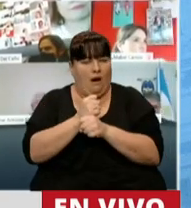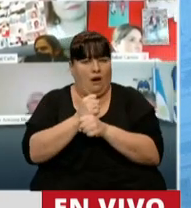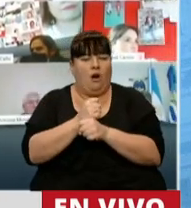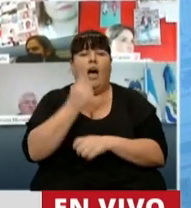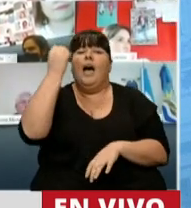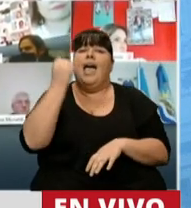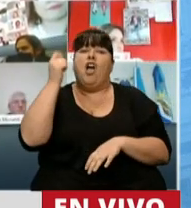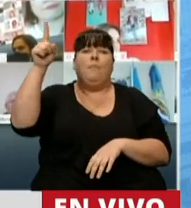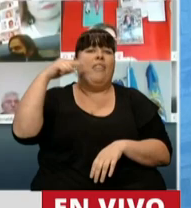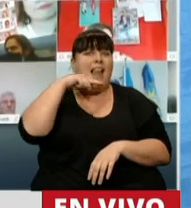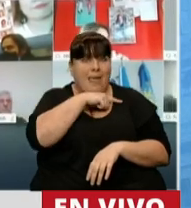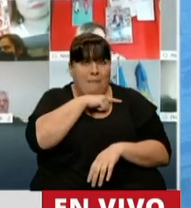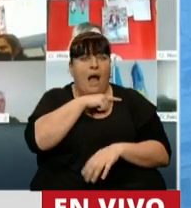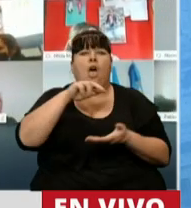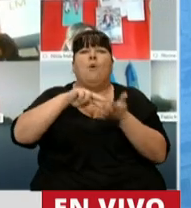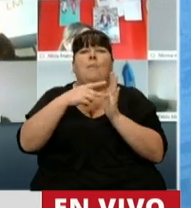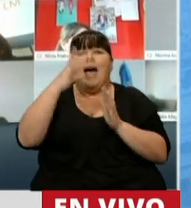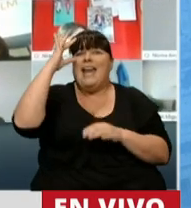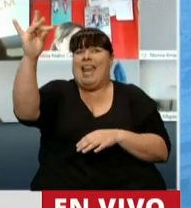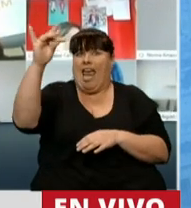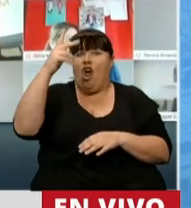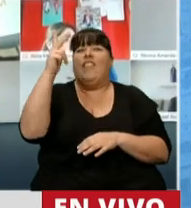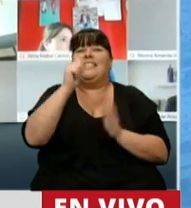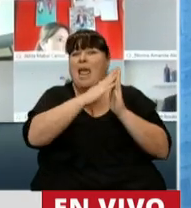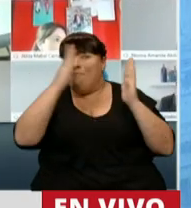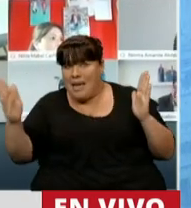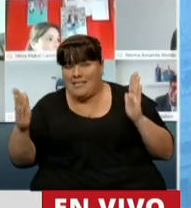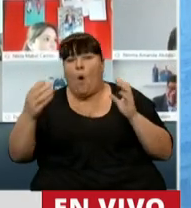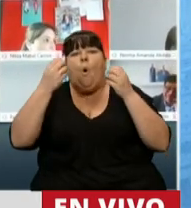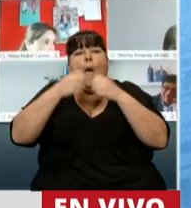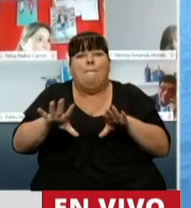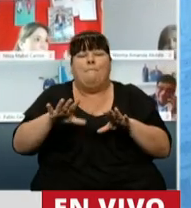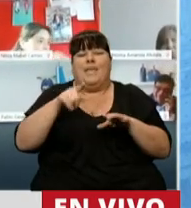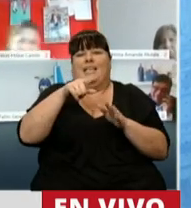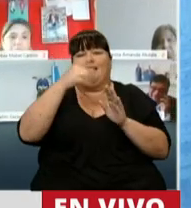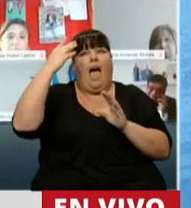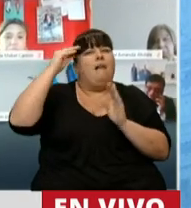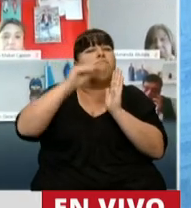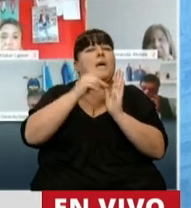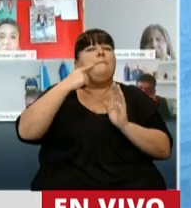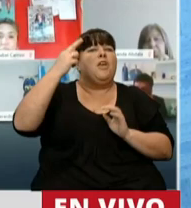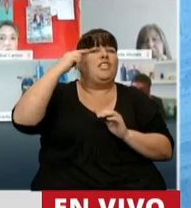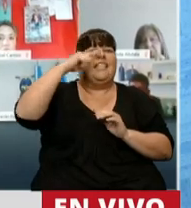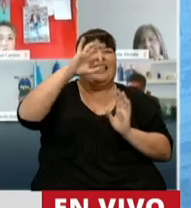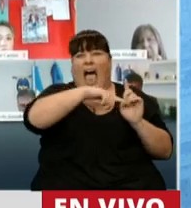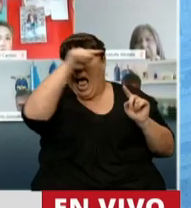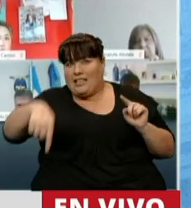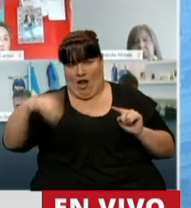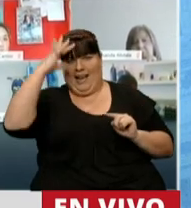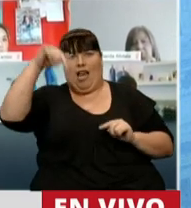La economía alemana sufre la mayor caída trimestral desde el inicio de los registros en 1970.